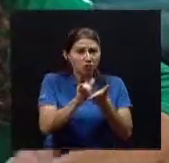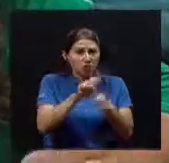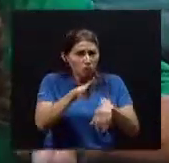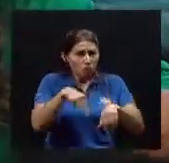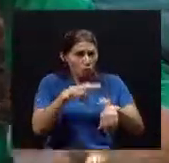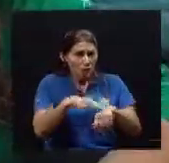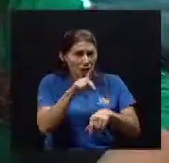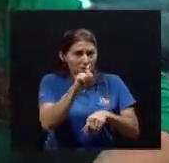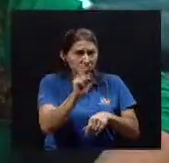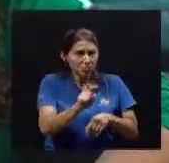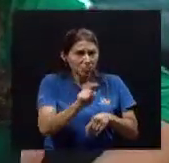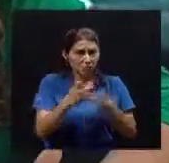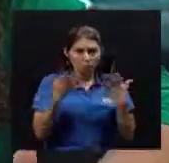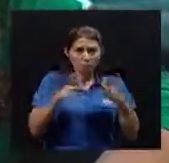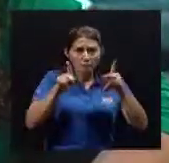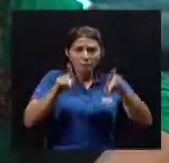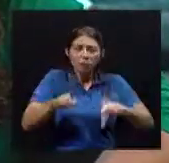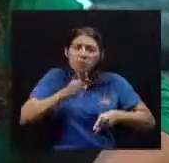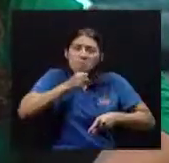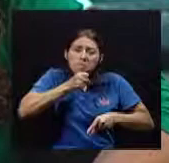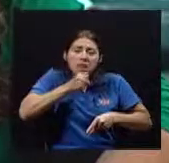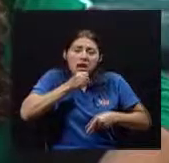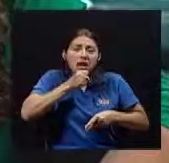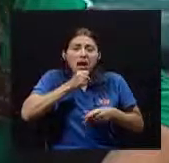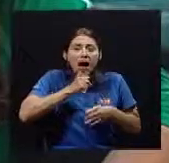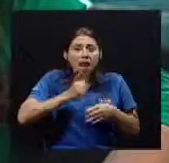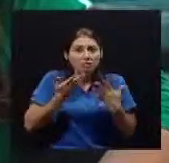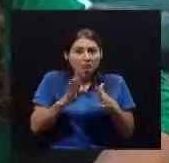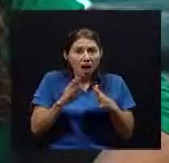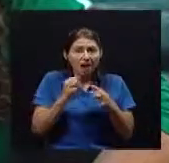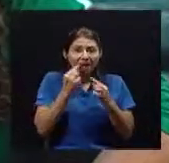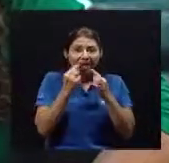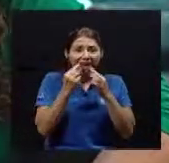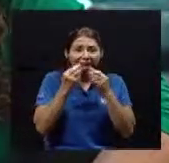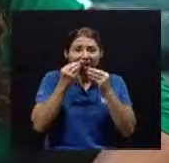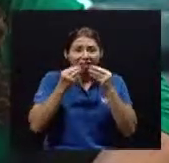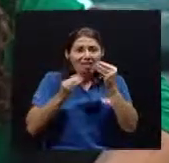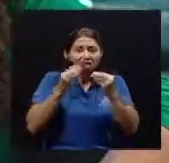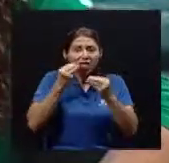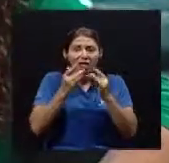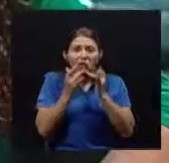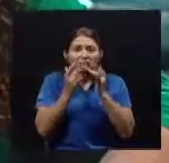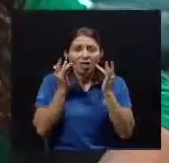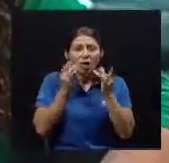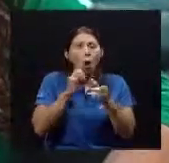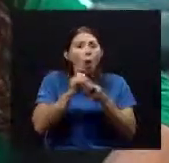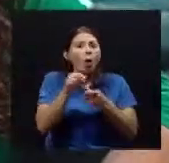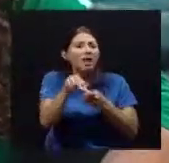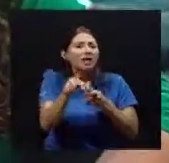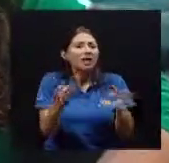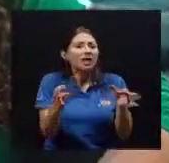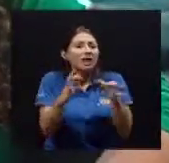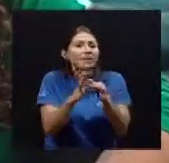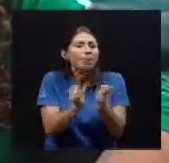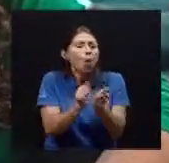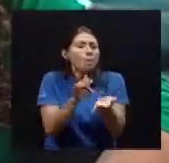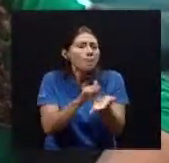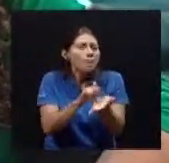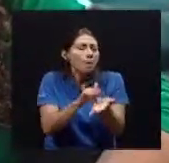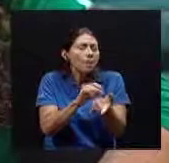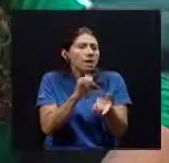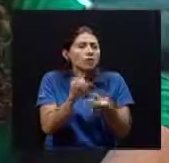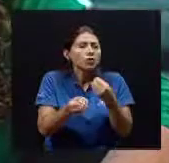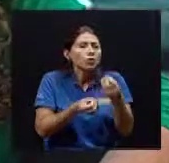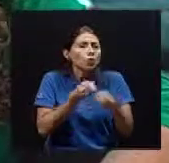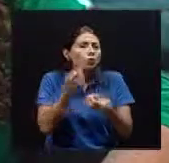cuando uno Ya se hace viejo O se hace adulto mayor Se le vayan a caer Los dientes O tiene que ver Con los medicamentos Que a veces Se